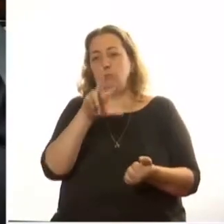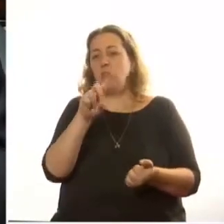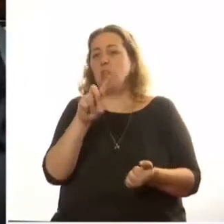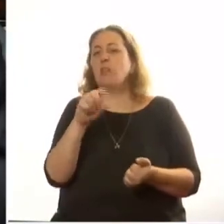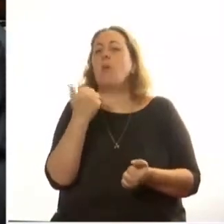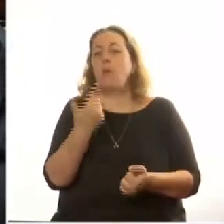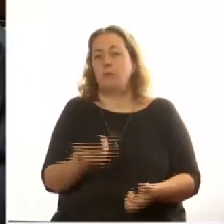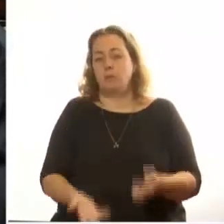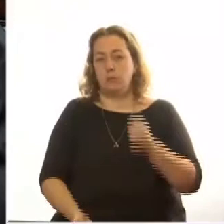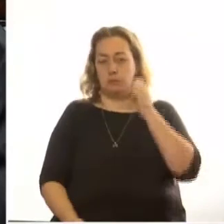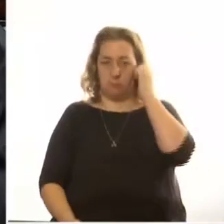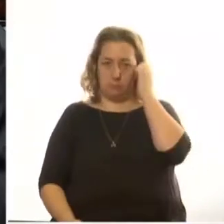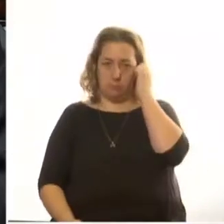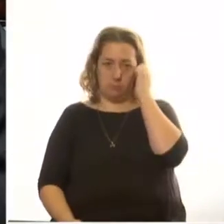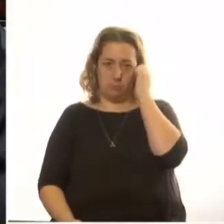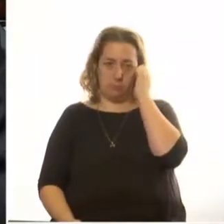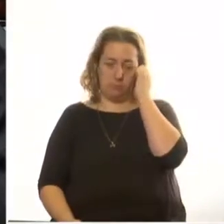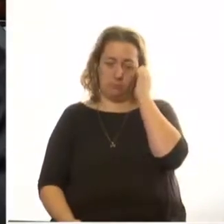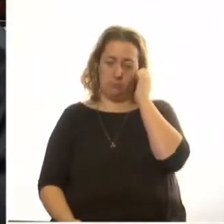sido?